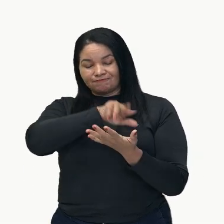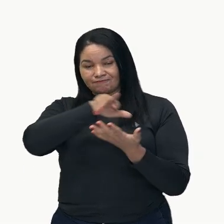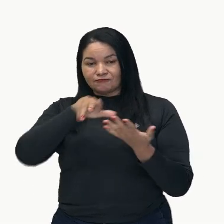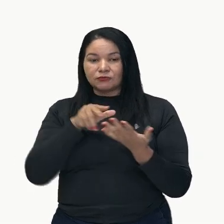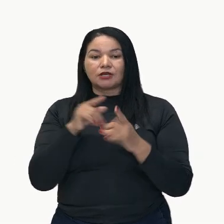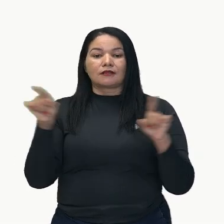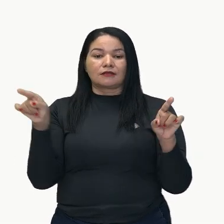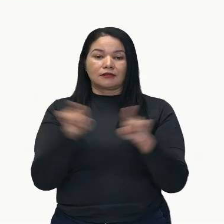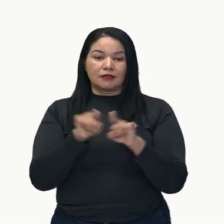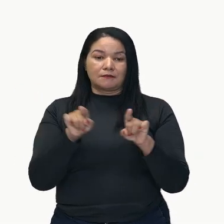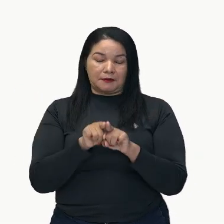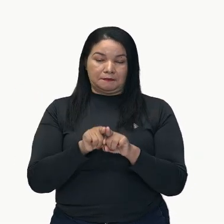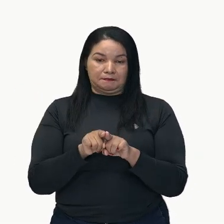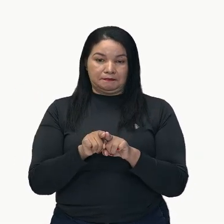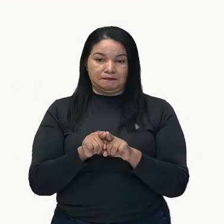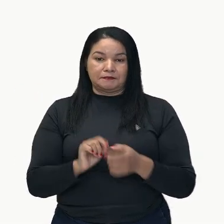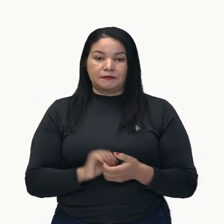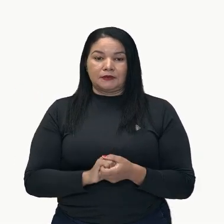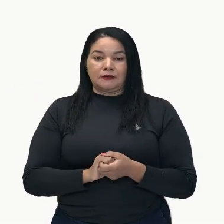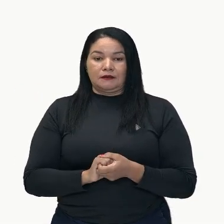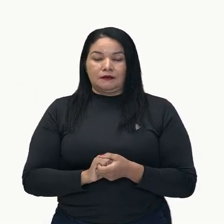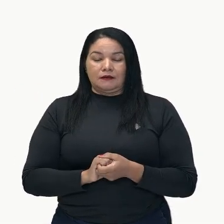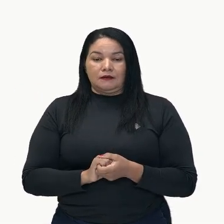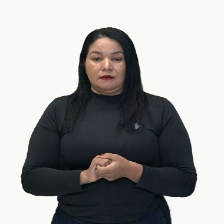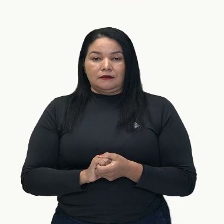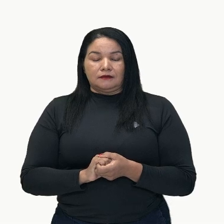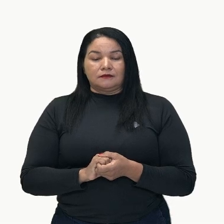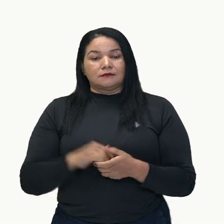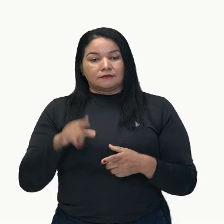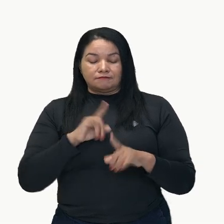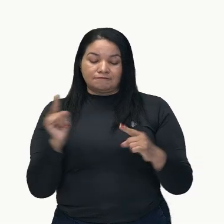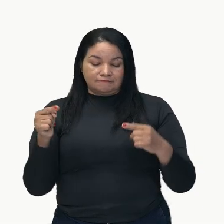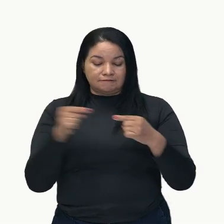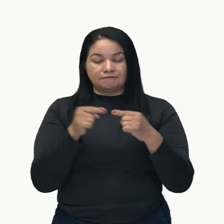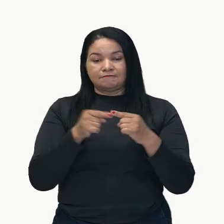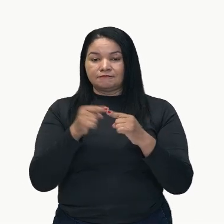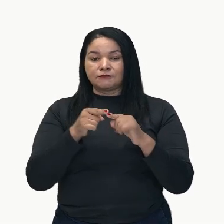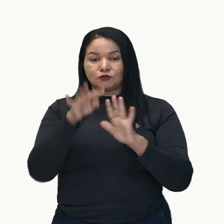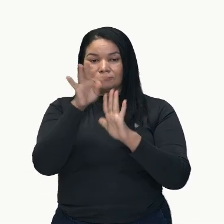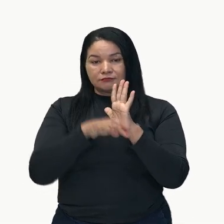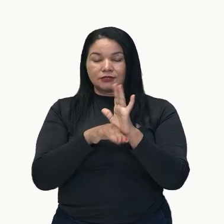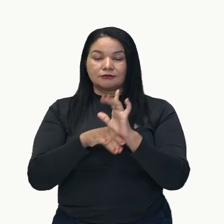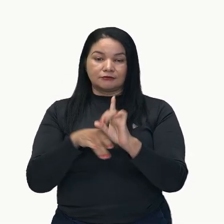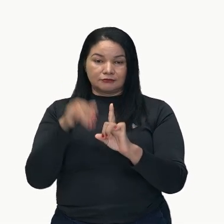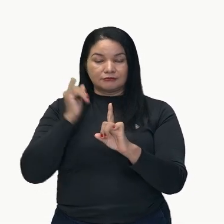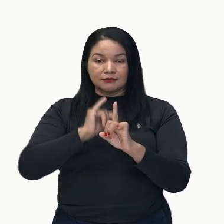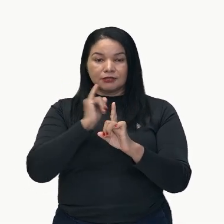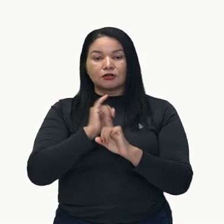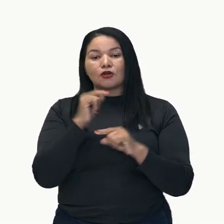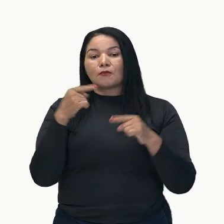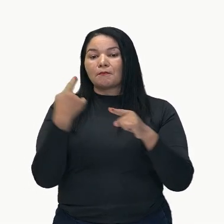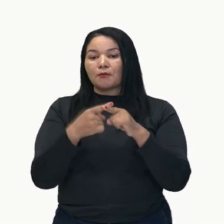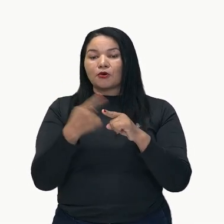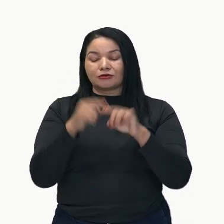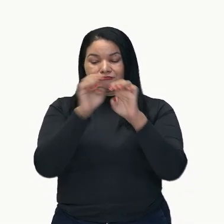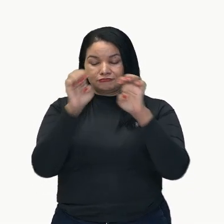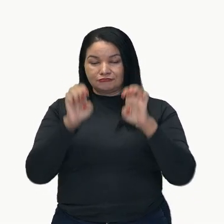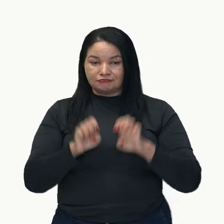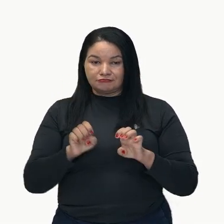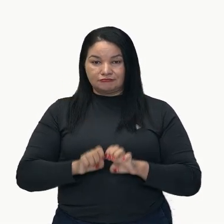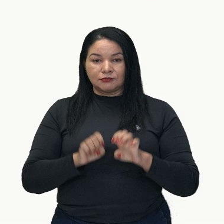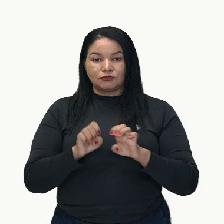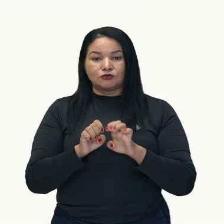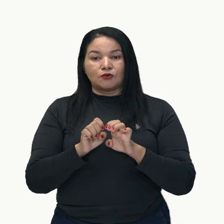Pero, se identifican como texto narrativo. Porque tienen en común la estructura de la